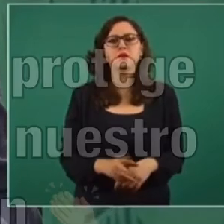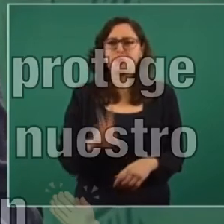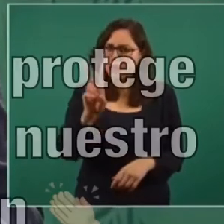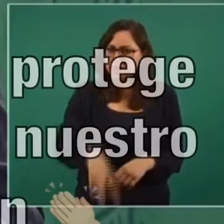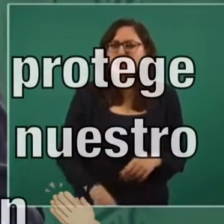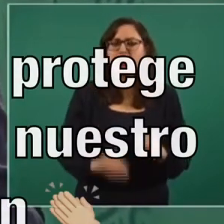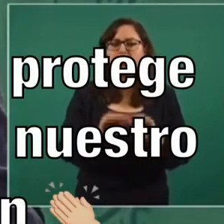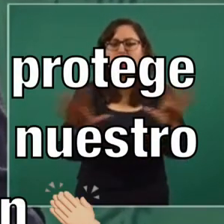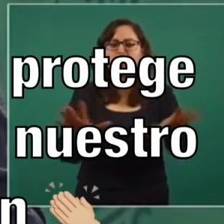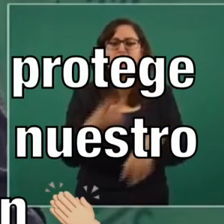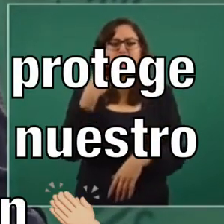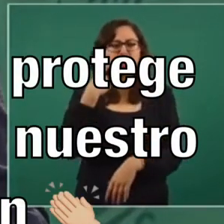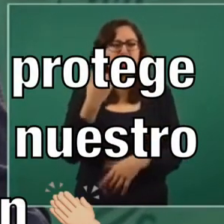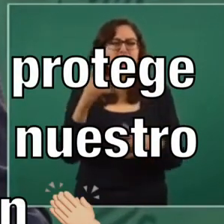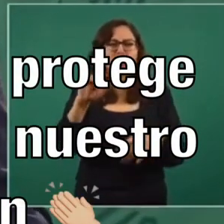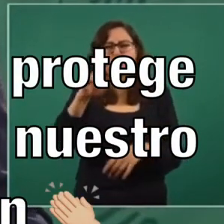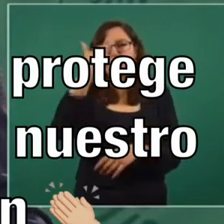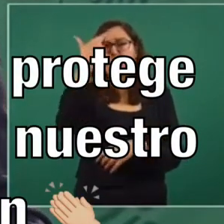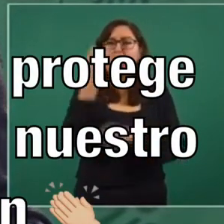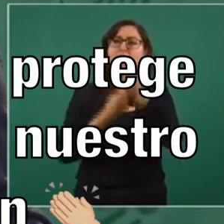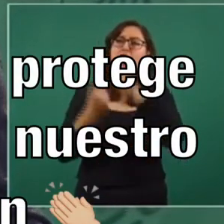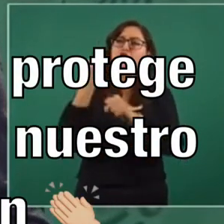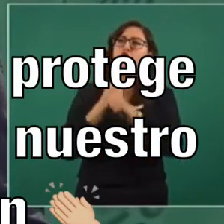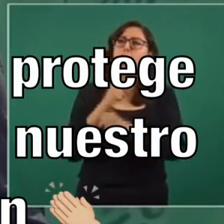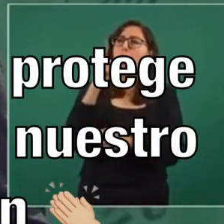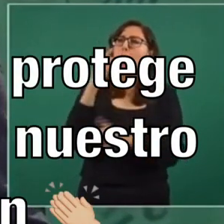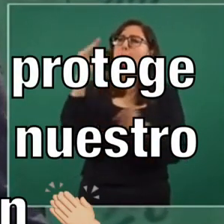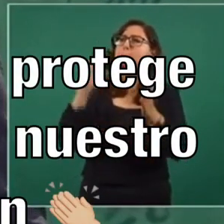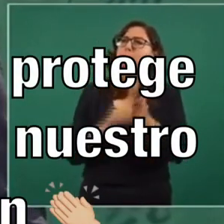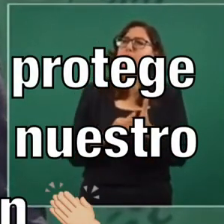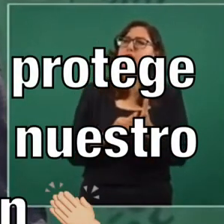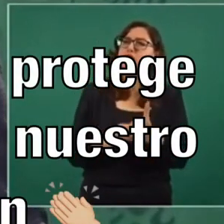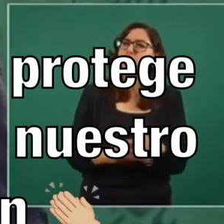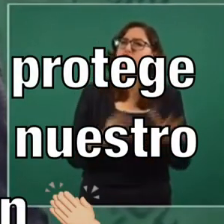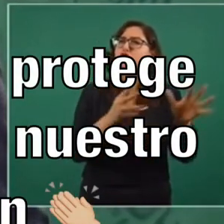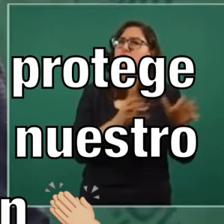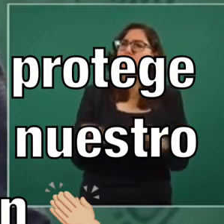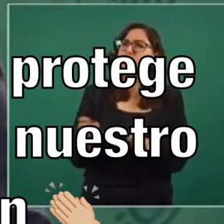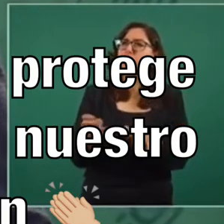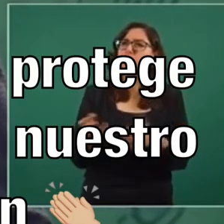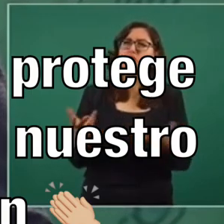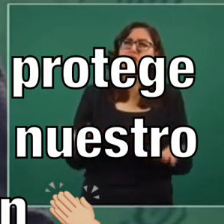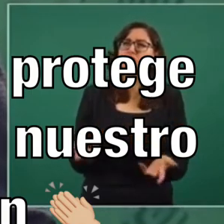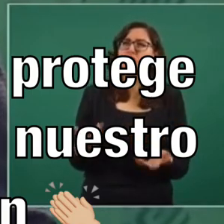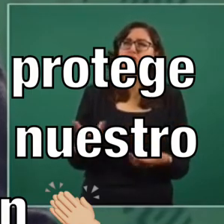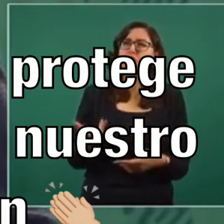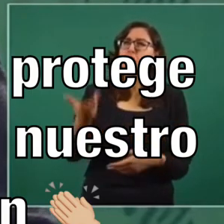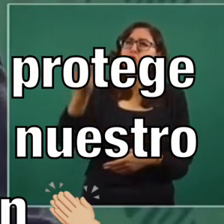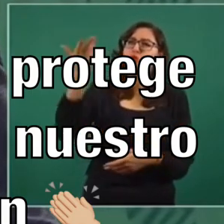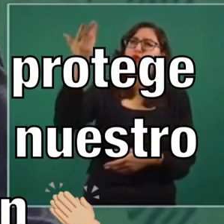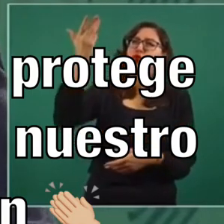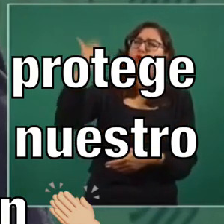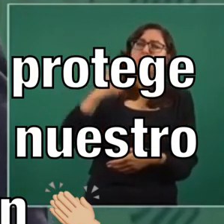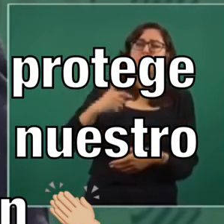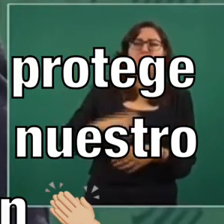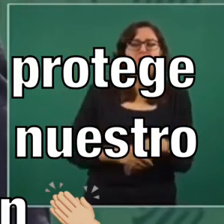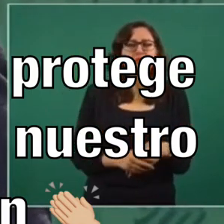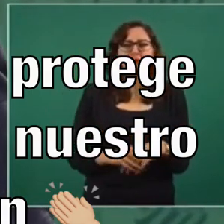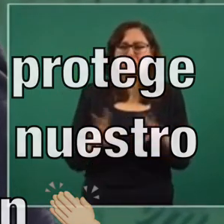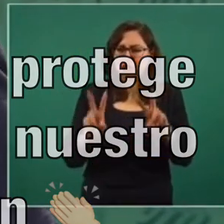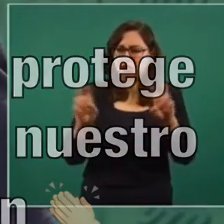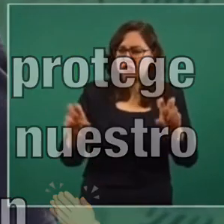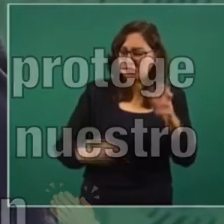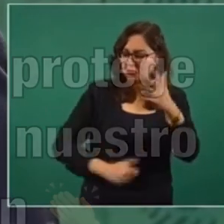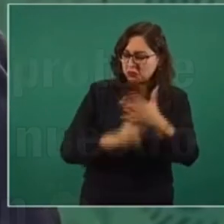1995 no había este acceso a la información pública gubernamental. La construcción de